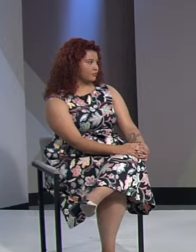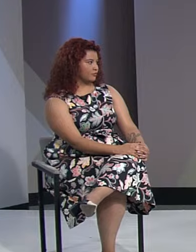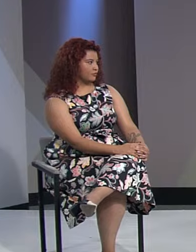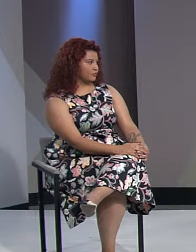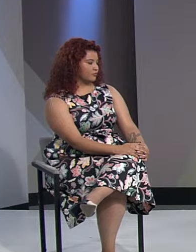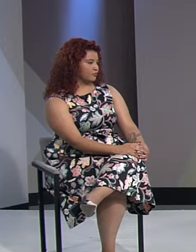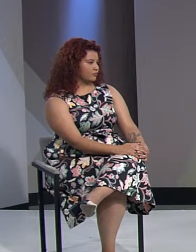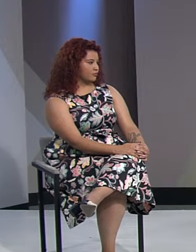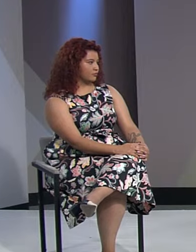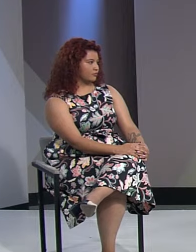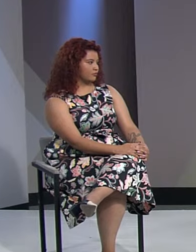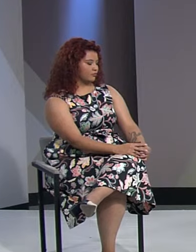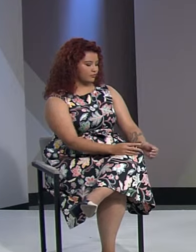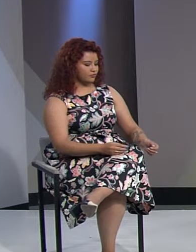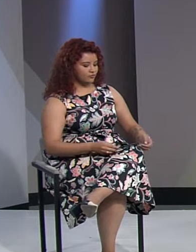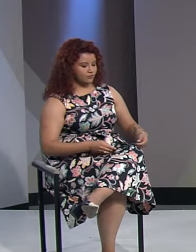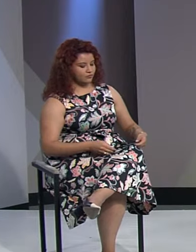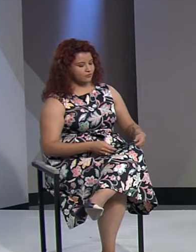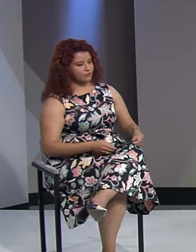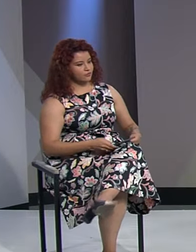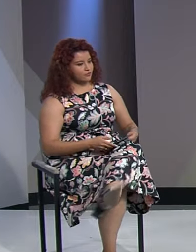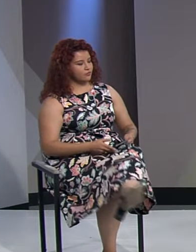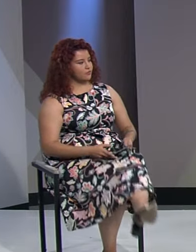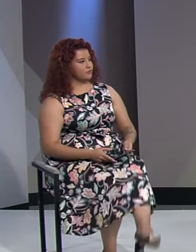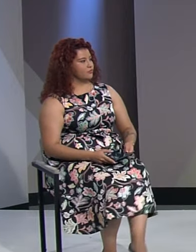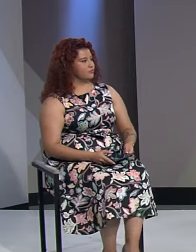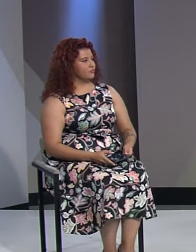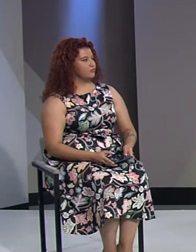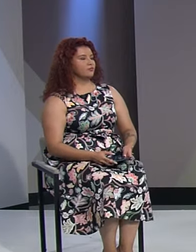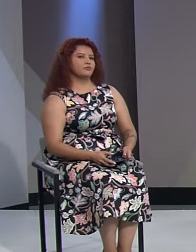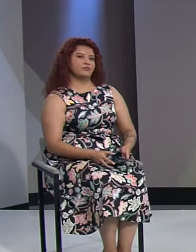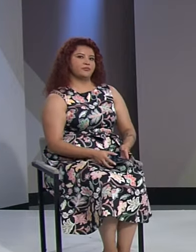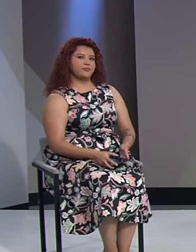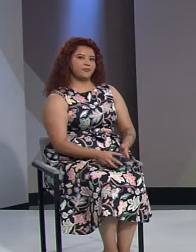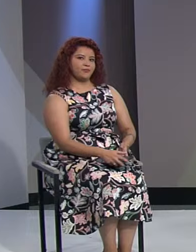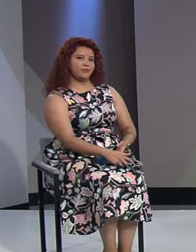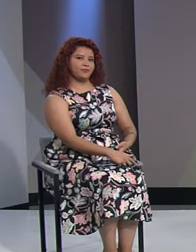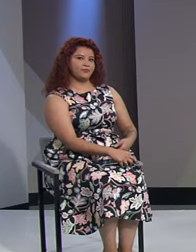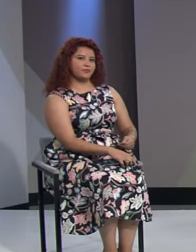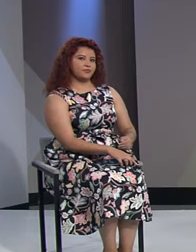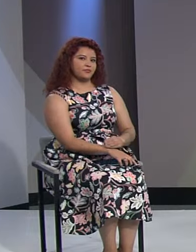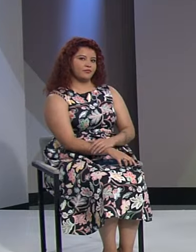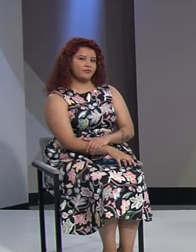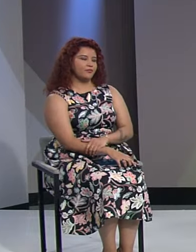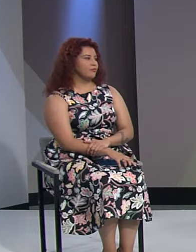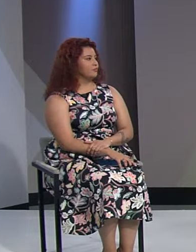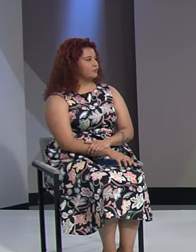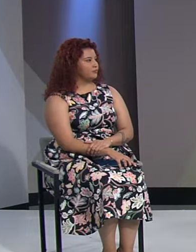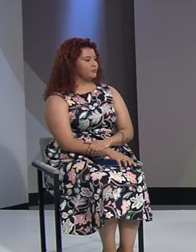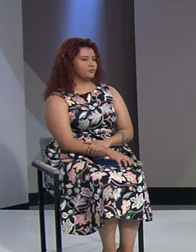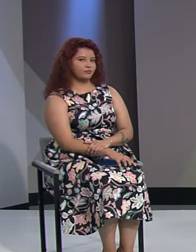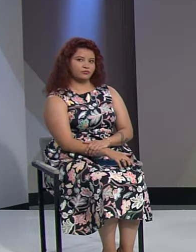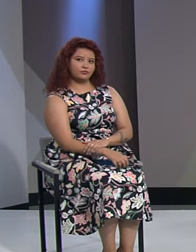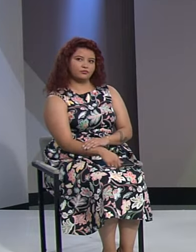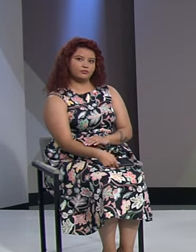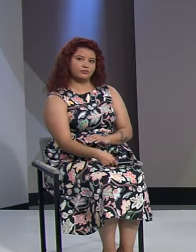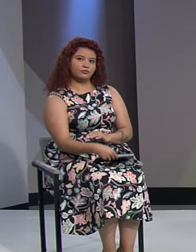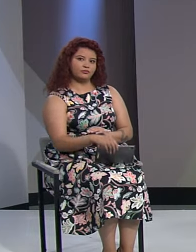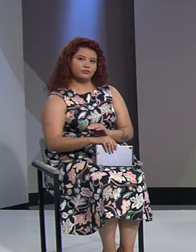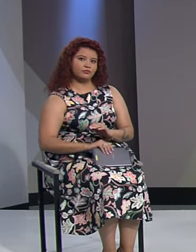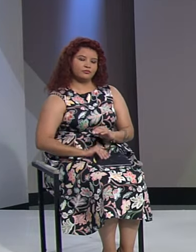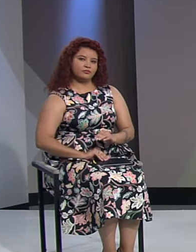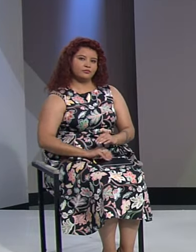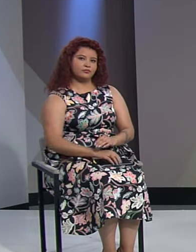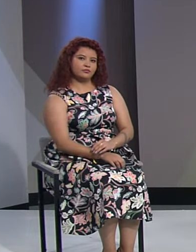fundamental totalmente de acuerdo contigo Lau gracias por esta valiosa información y gracias a ti por hacernos llegar tu comentario Vanessa